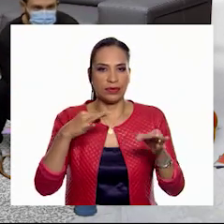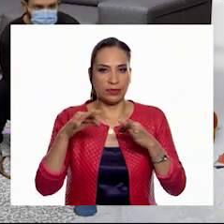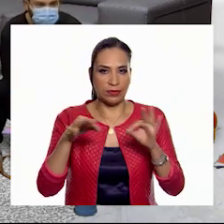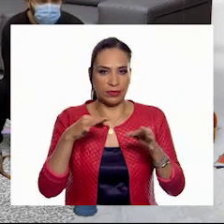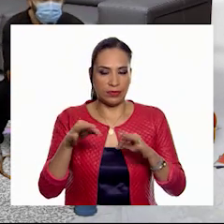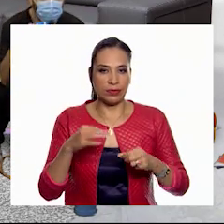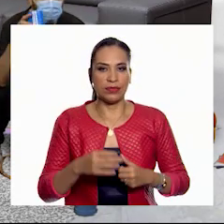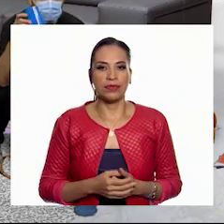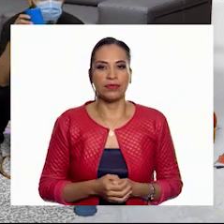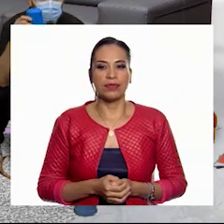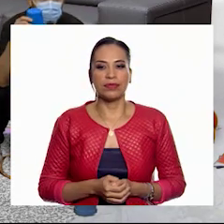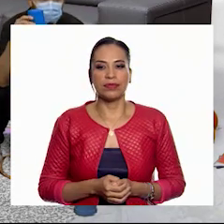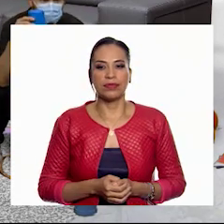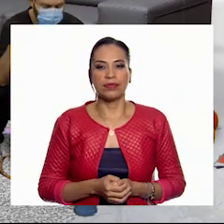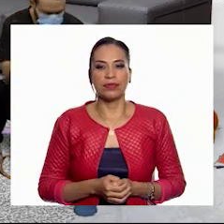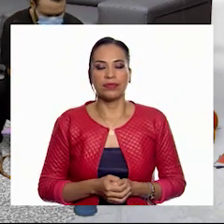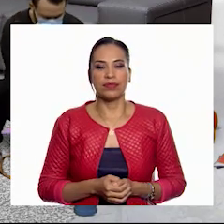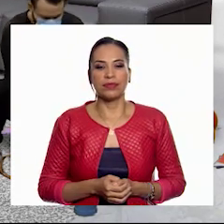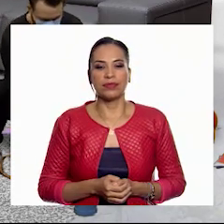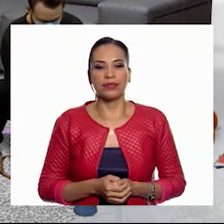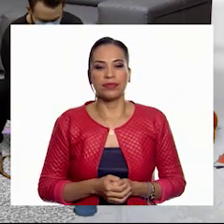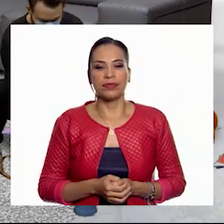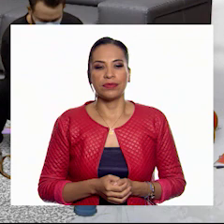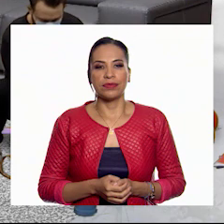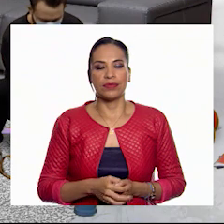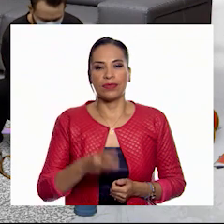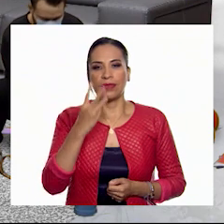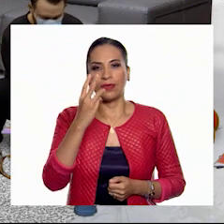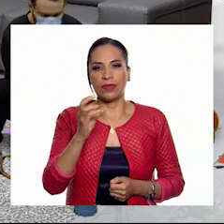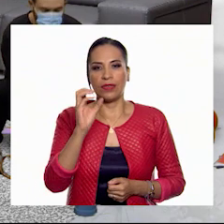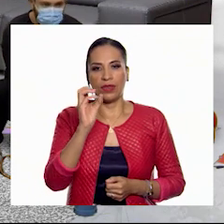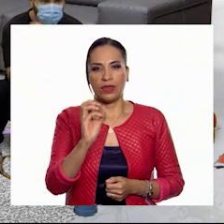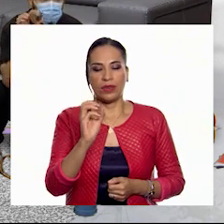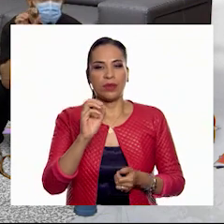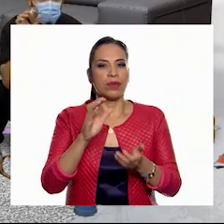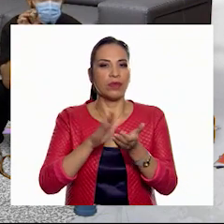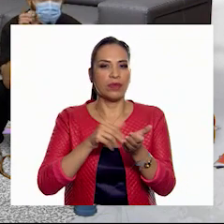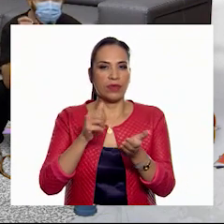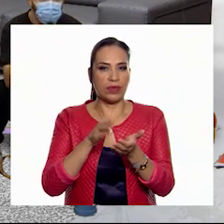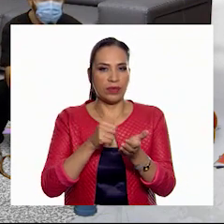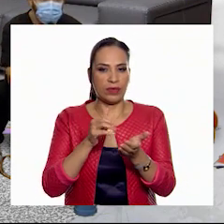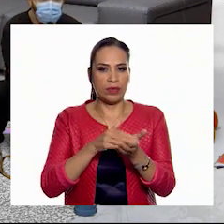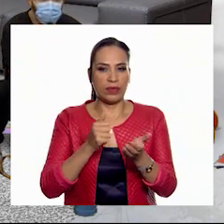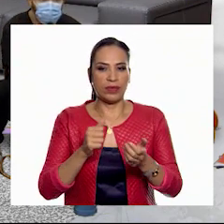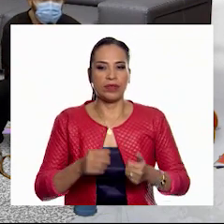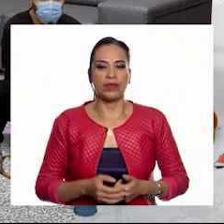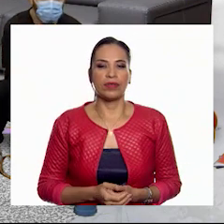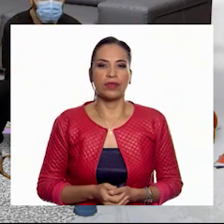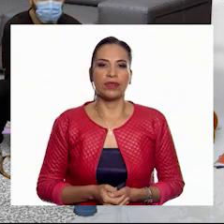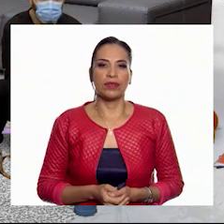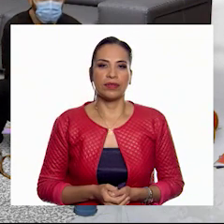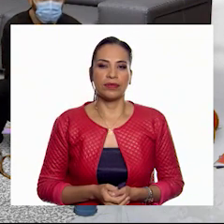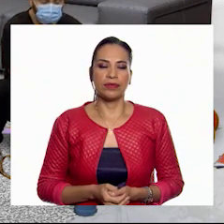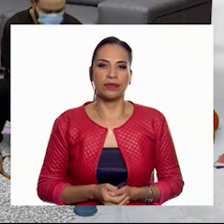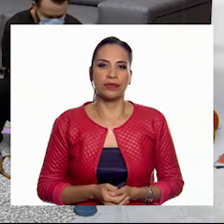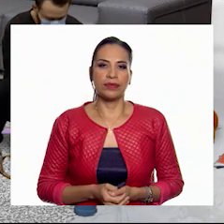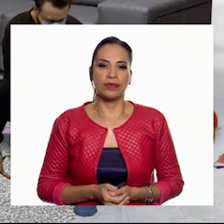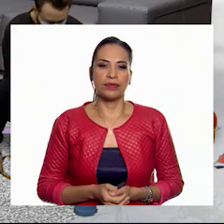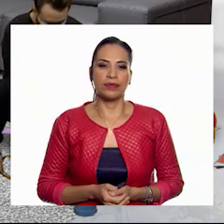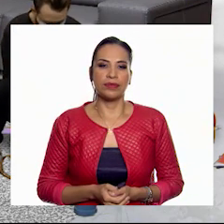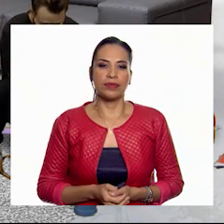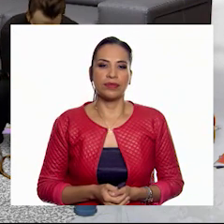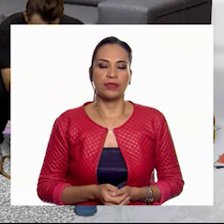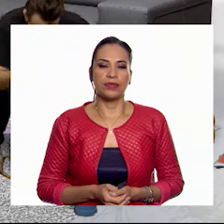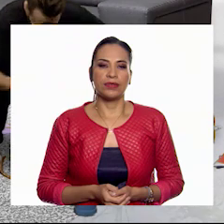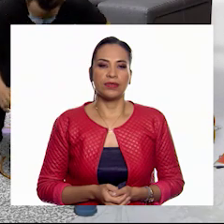Como estos. Muy bien. Tres pelotitas de papel. Como esta. Muy bien, Jorge.